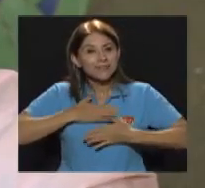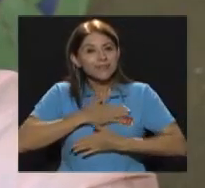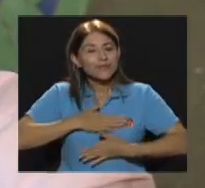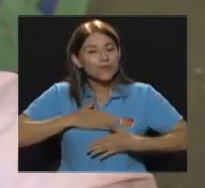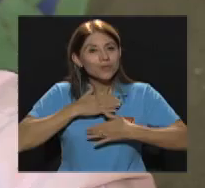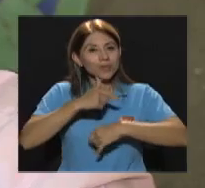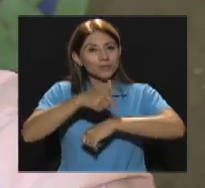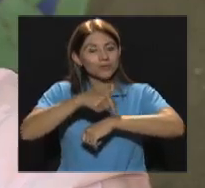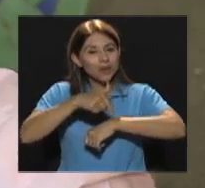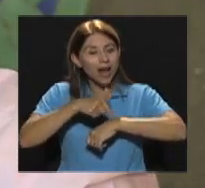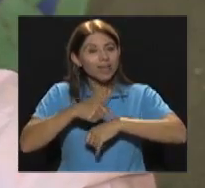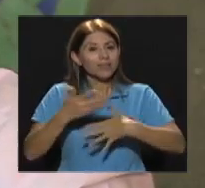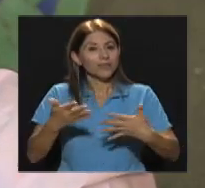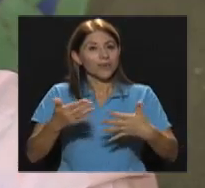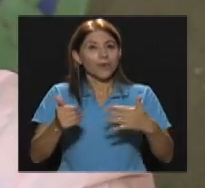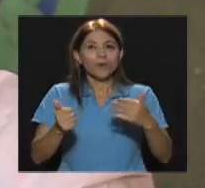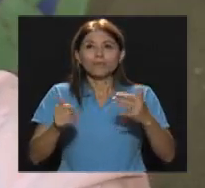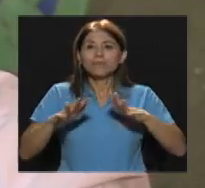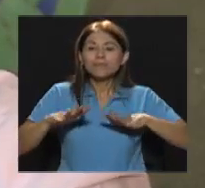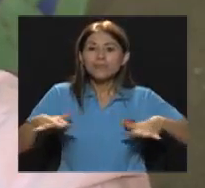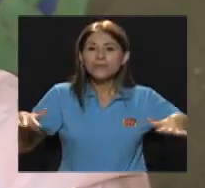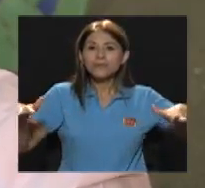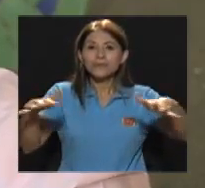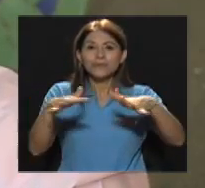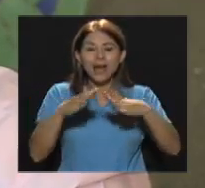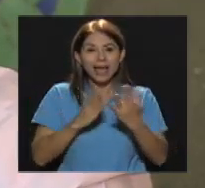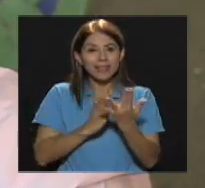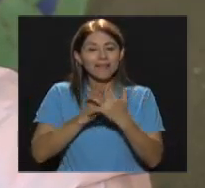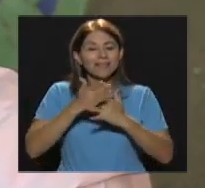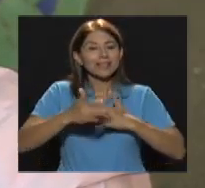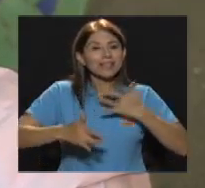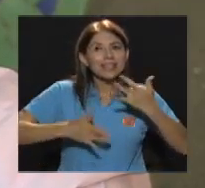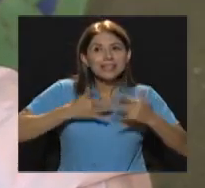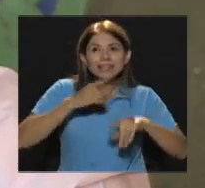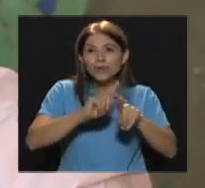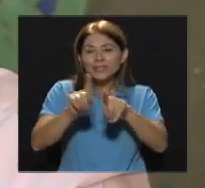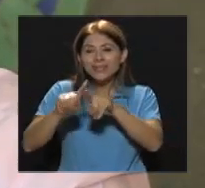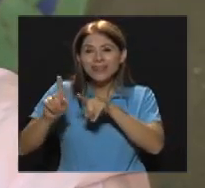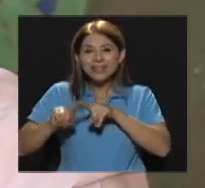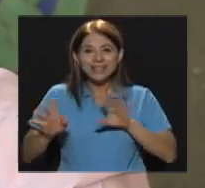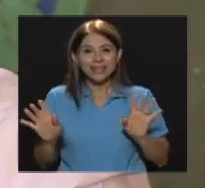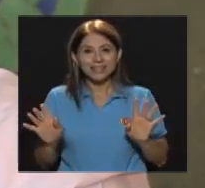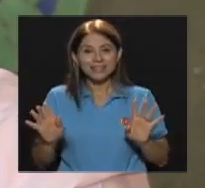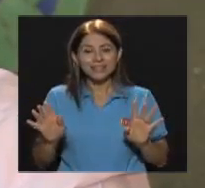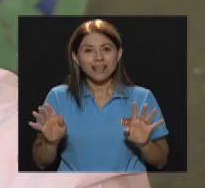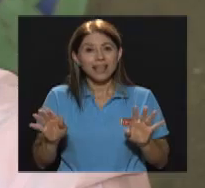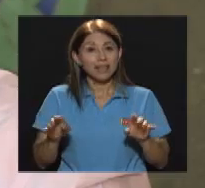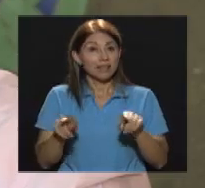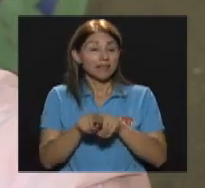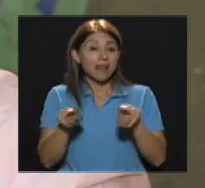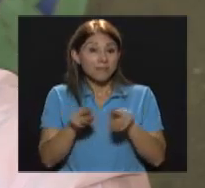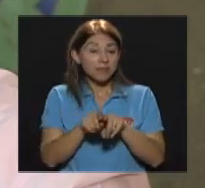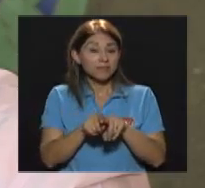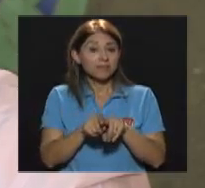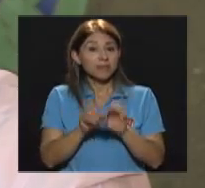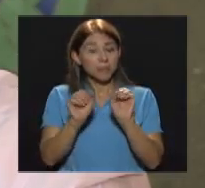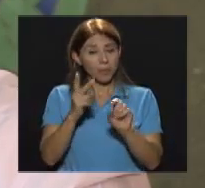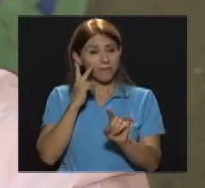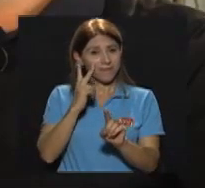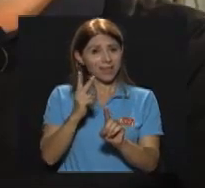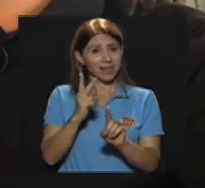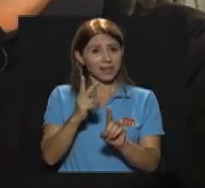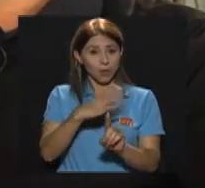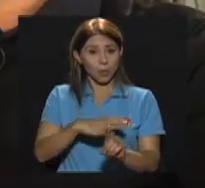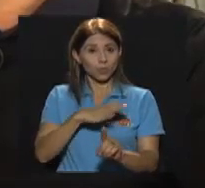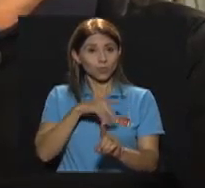Por el ambiente A través de sensaciones Diversas Hasta Algunos cambios Conductuales En los niños